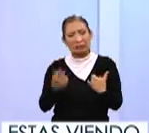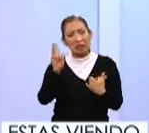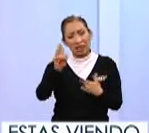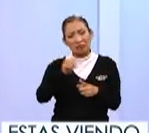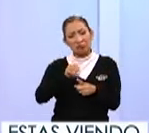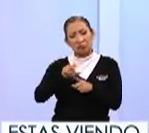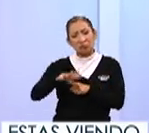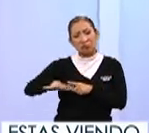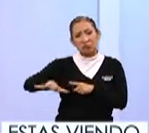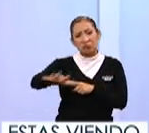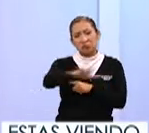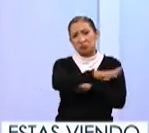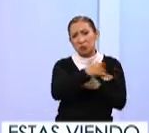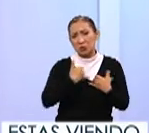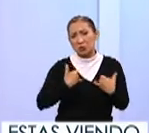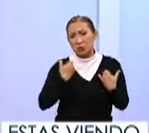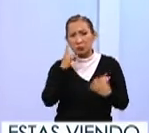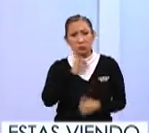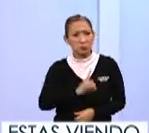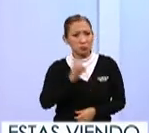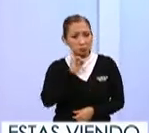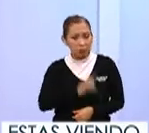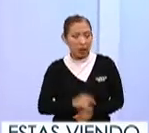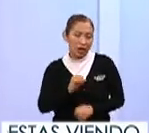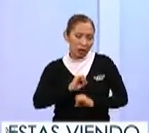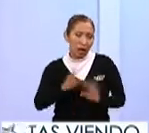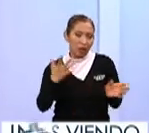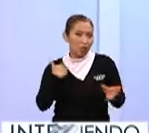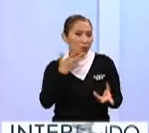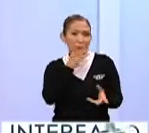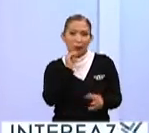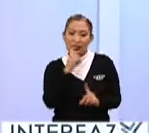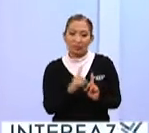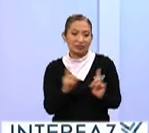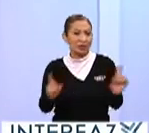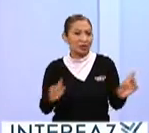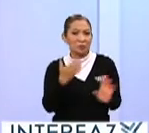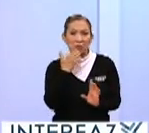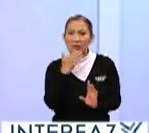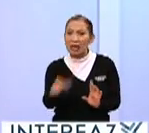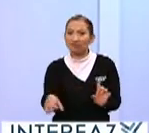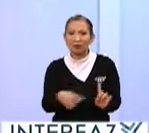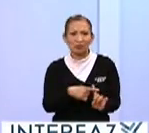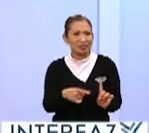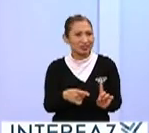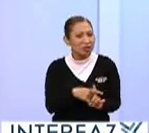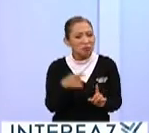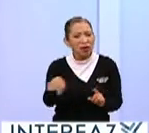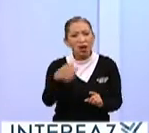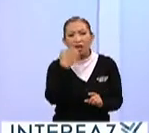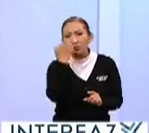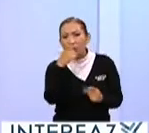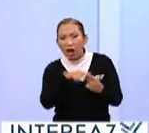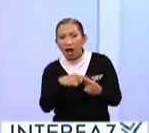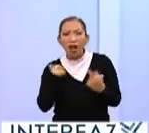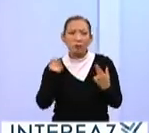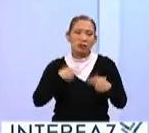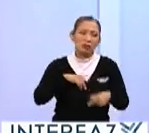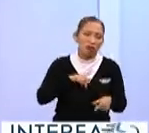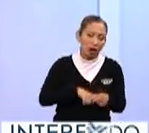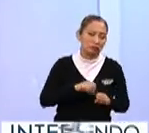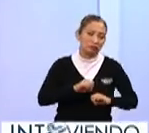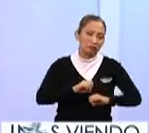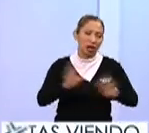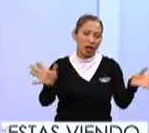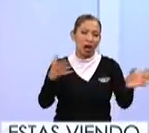directamente en nuestras jóvenes. Por supuesto, impidiéndoles un desarrollo más óptimo en el escolar, en el personal